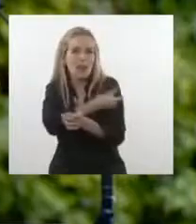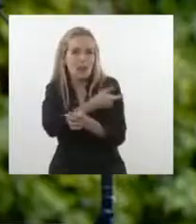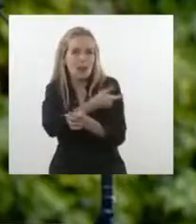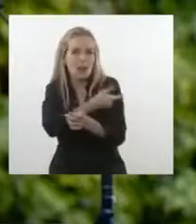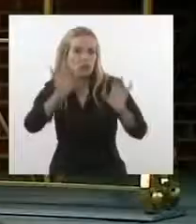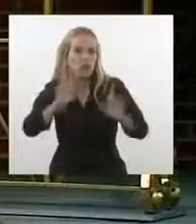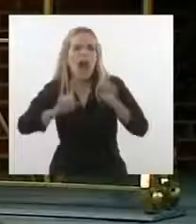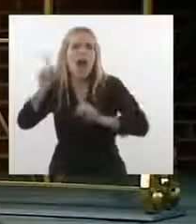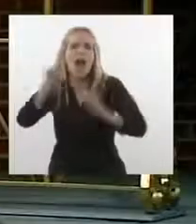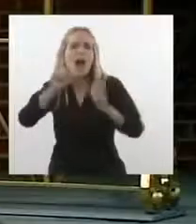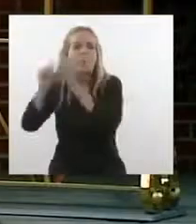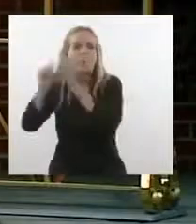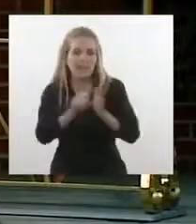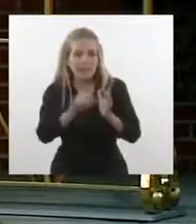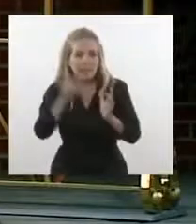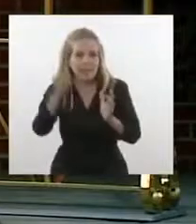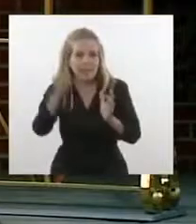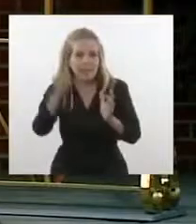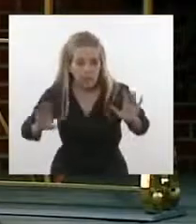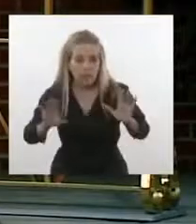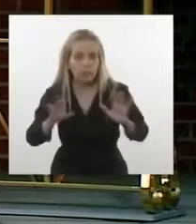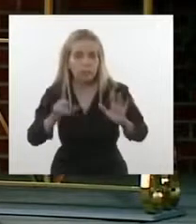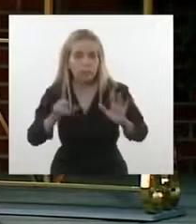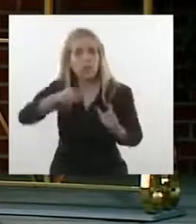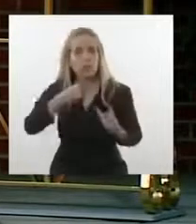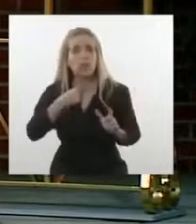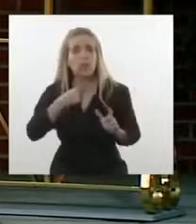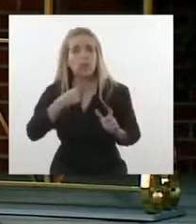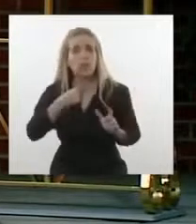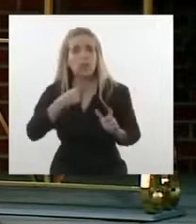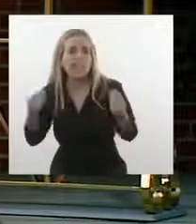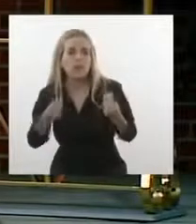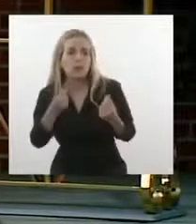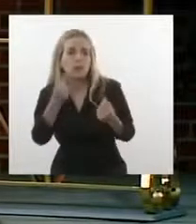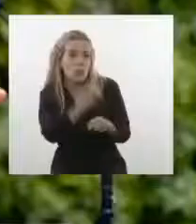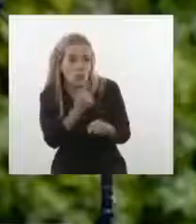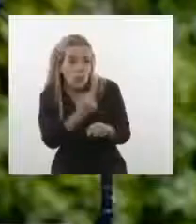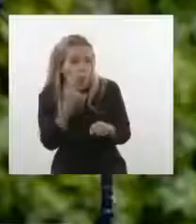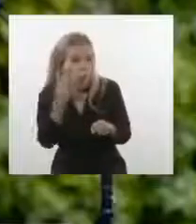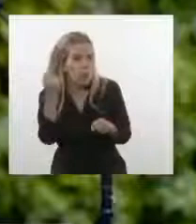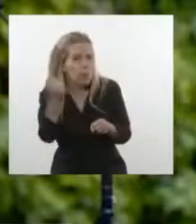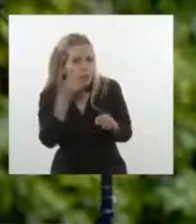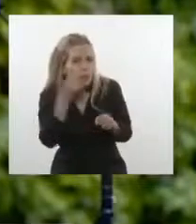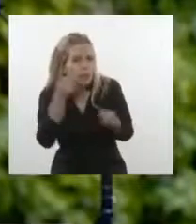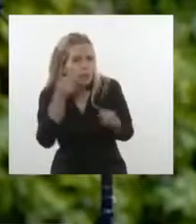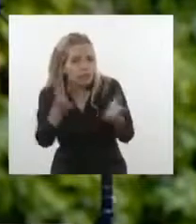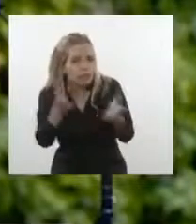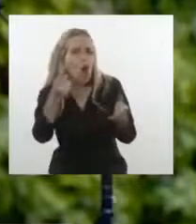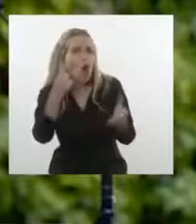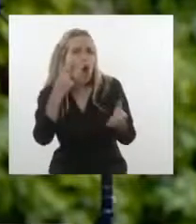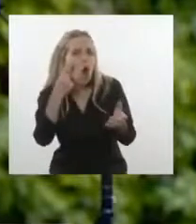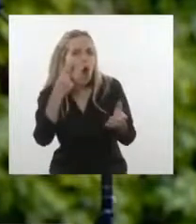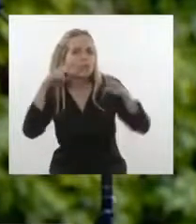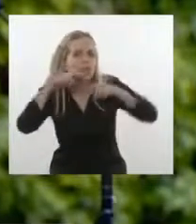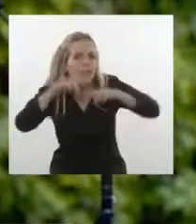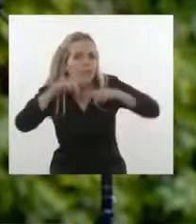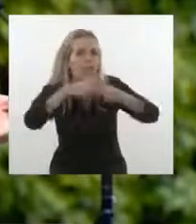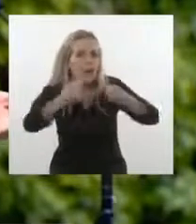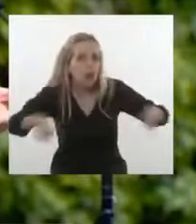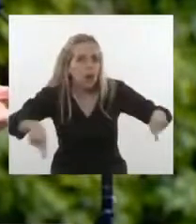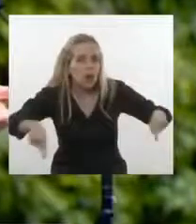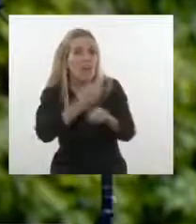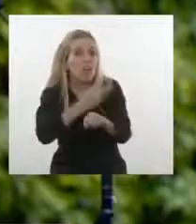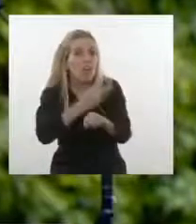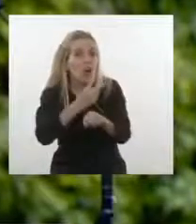Lo que queremos también es, uno, incentivar la transferencia de conocimiento y de tecnología. Dos, aumentar las capacidades